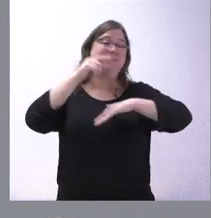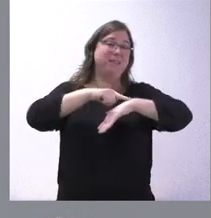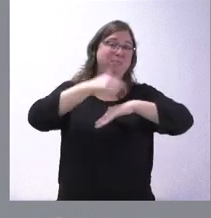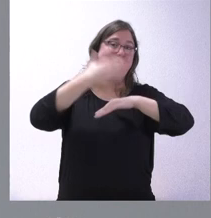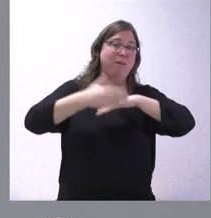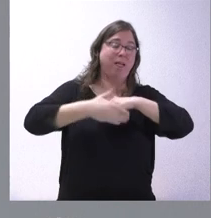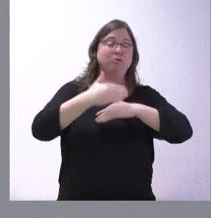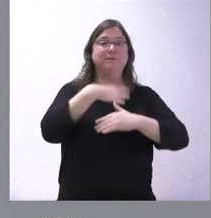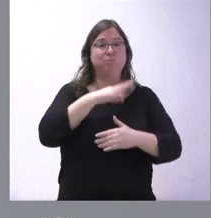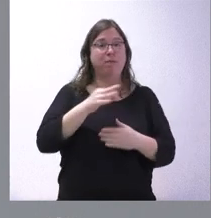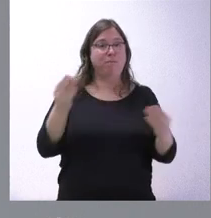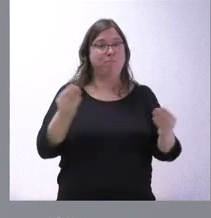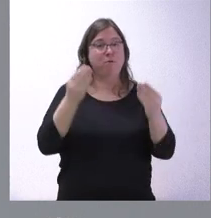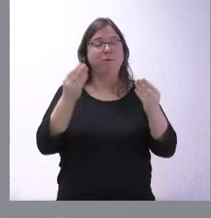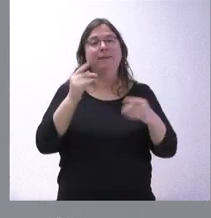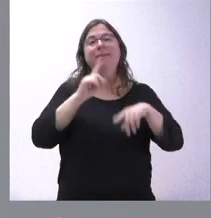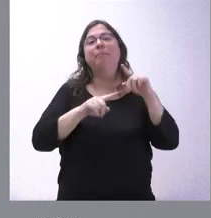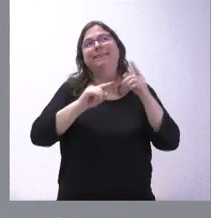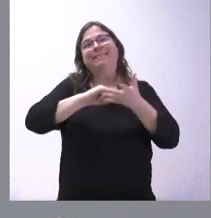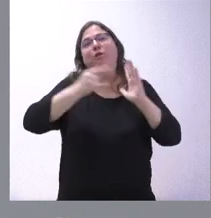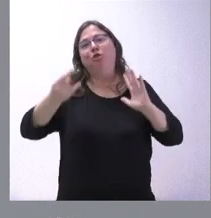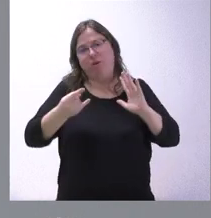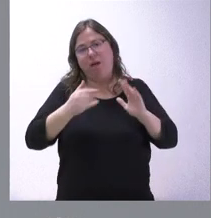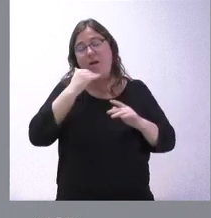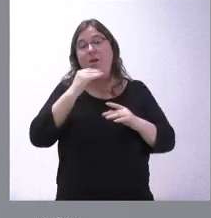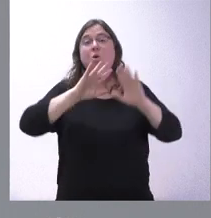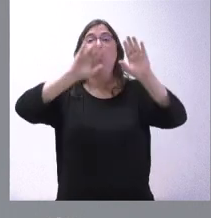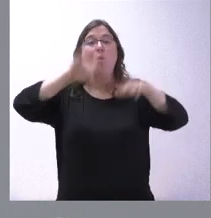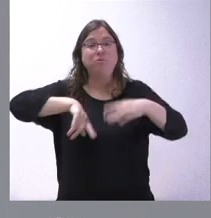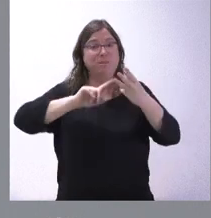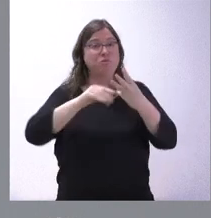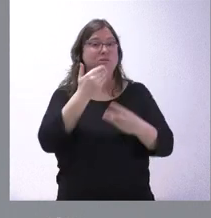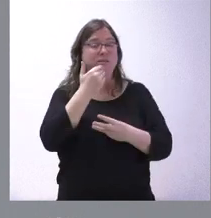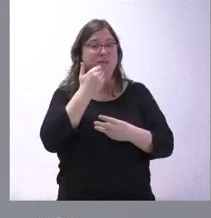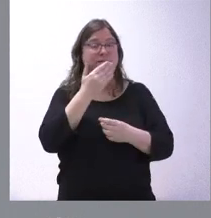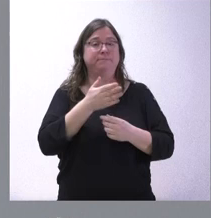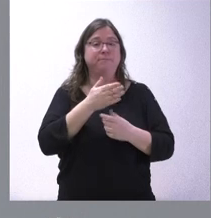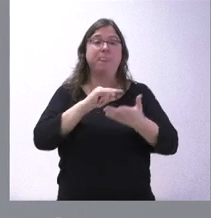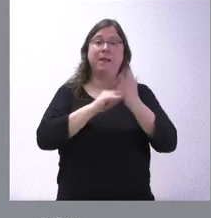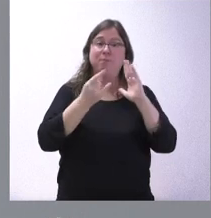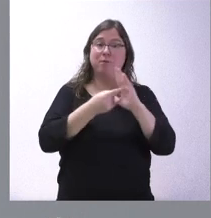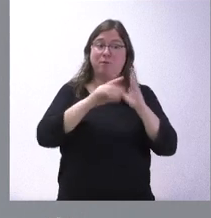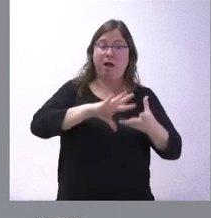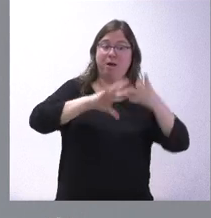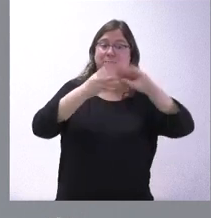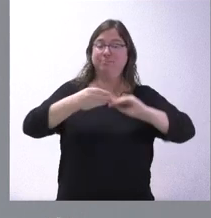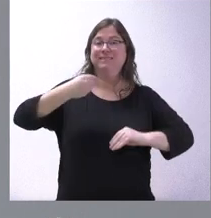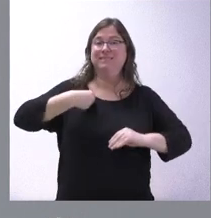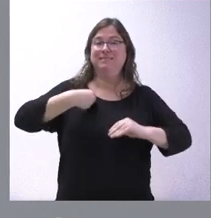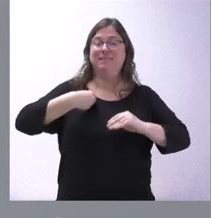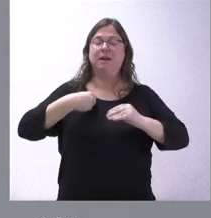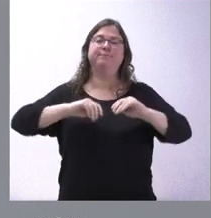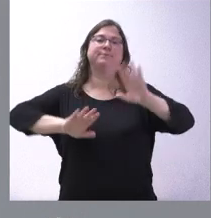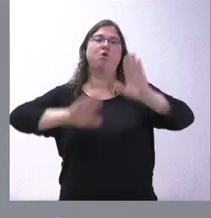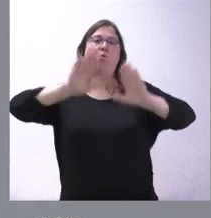hubiera sido posible desde el punto de vista tecnológico. Y el último procedimiento, cuando este proyecto se ha adaptado, es sacarlo a la licitación.